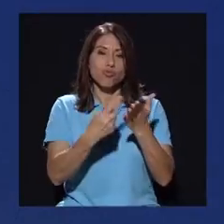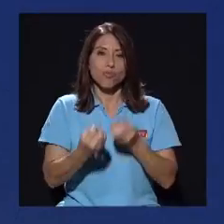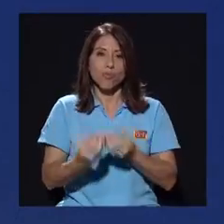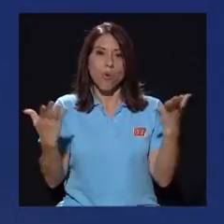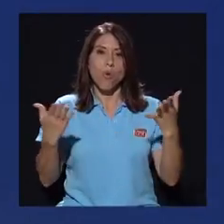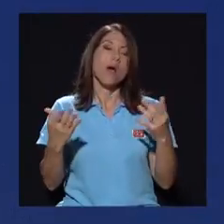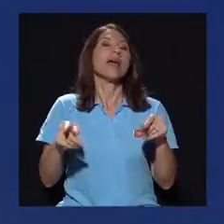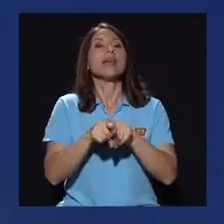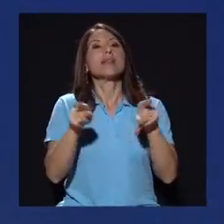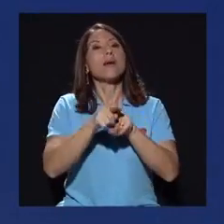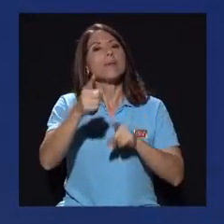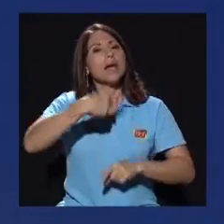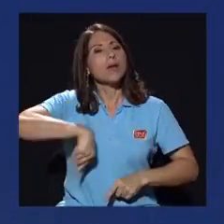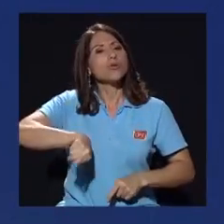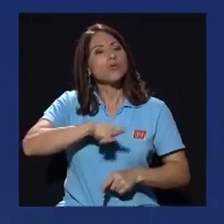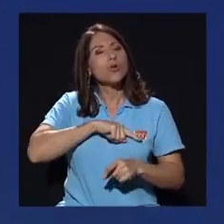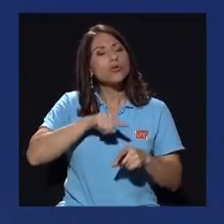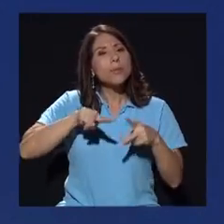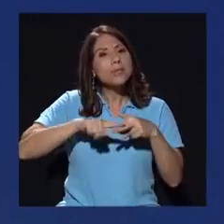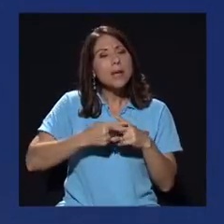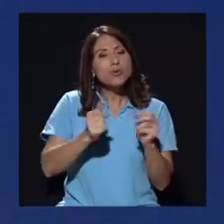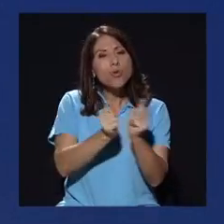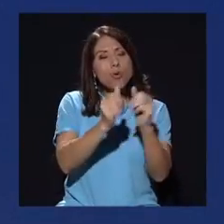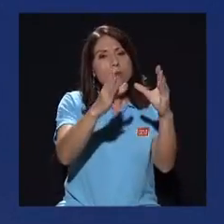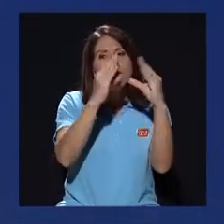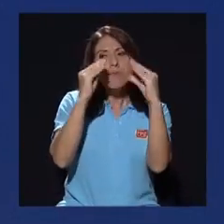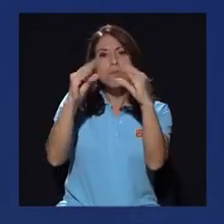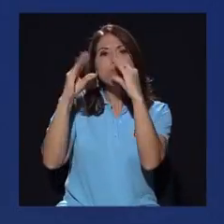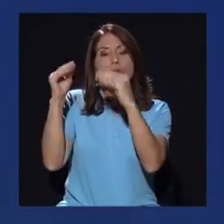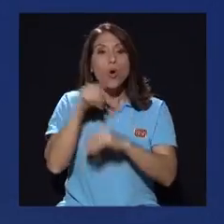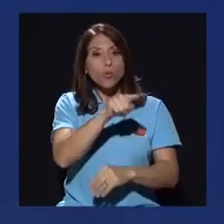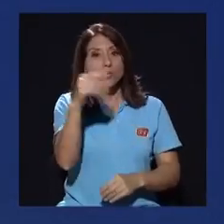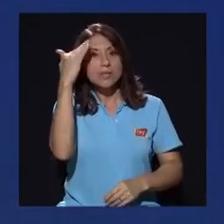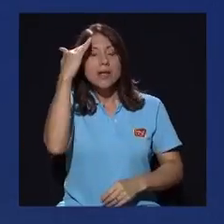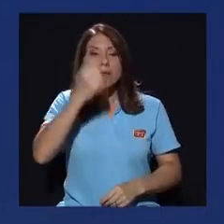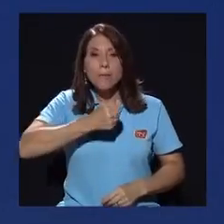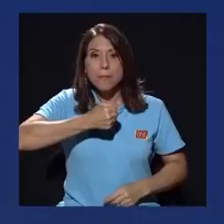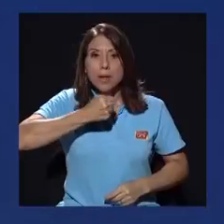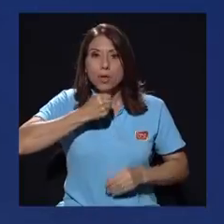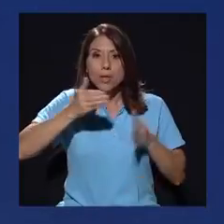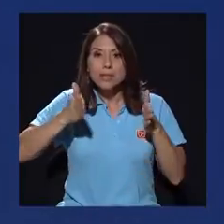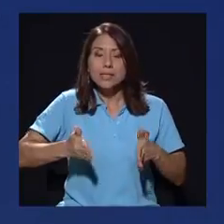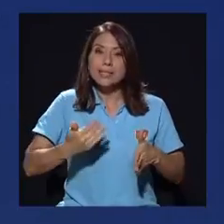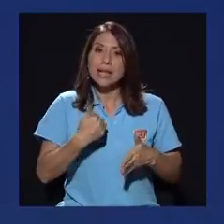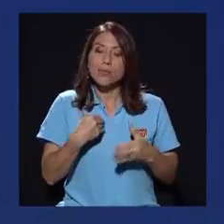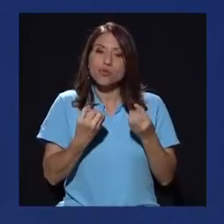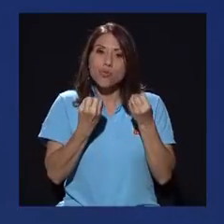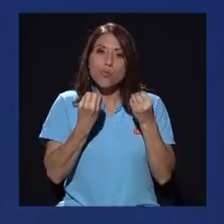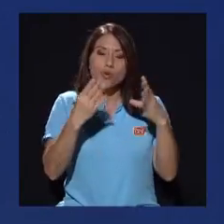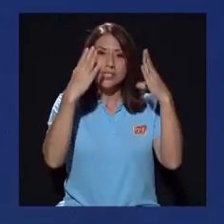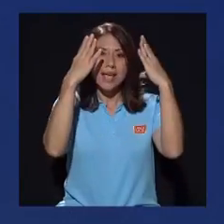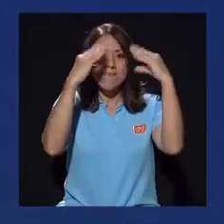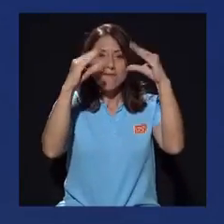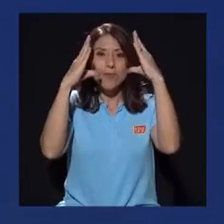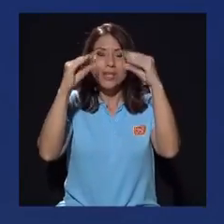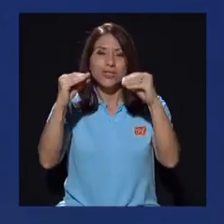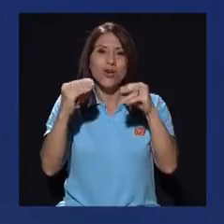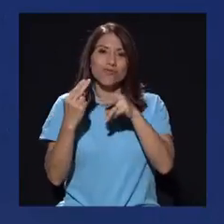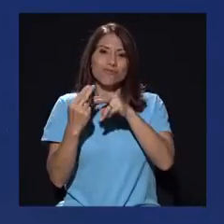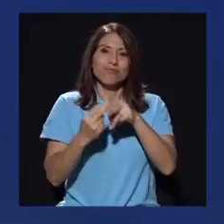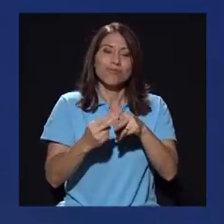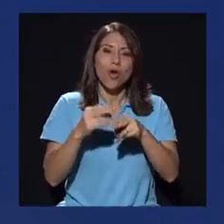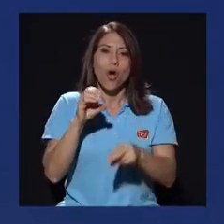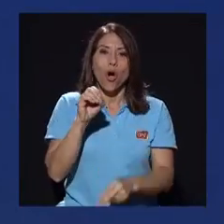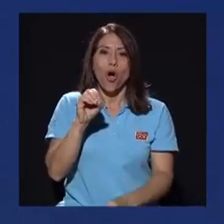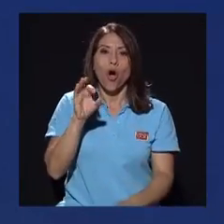y a nosotros empezaron también a llegarnos algunas informaciones. Ustedes saben que los periodistas manejamos muchísima información en lo que decimos off,